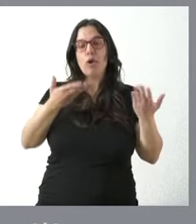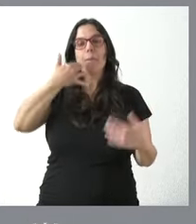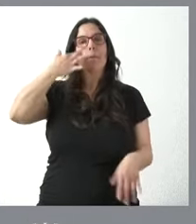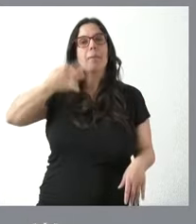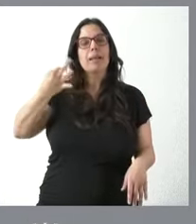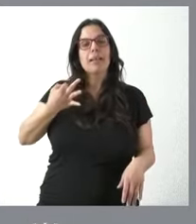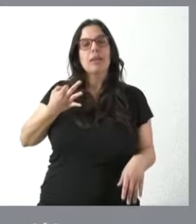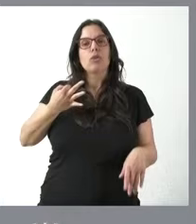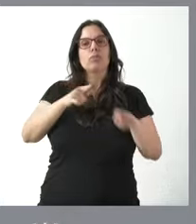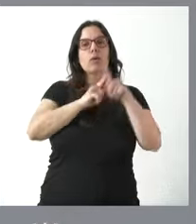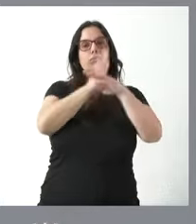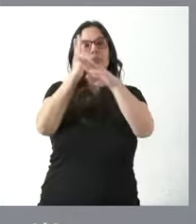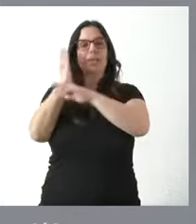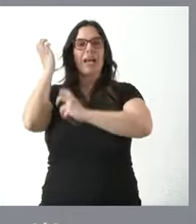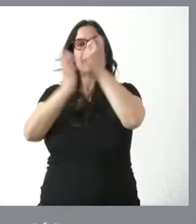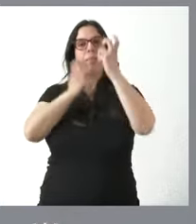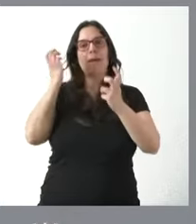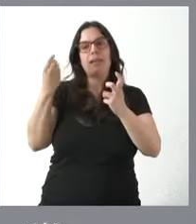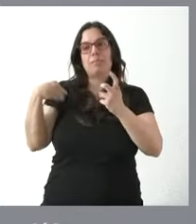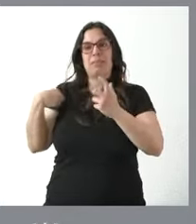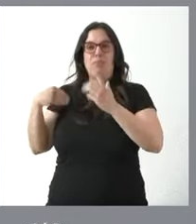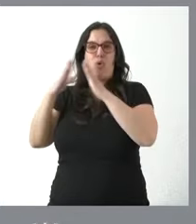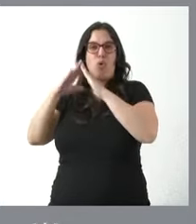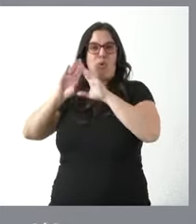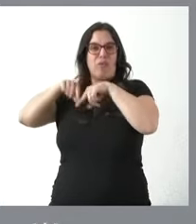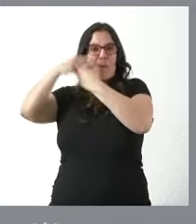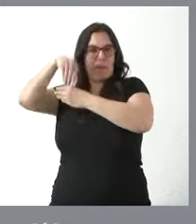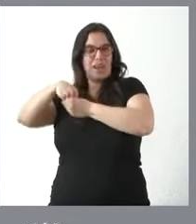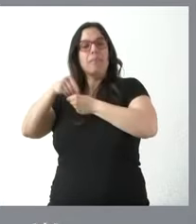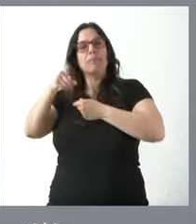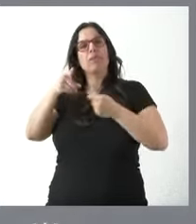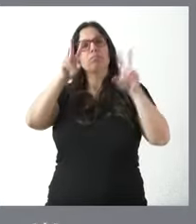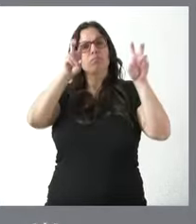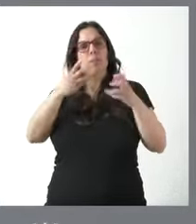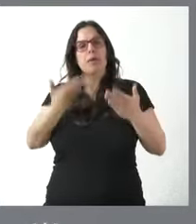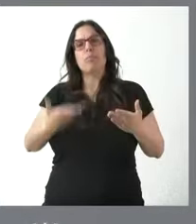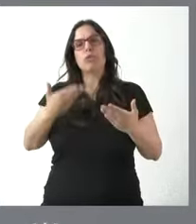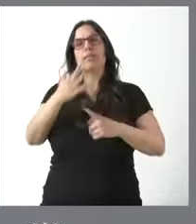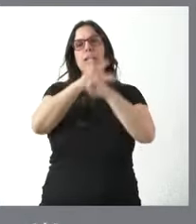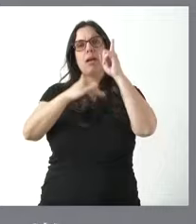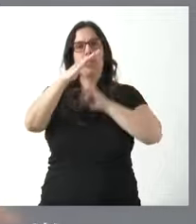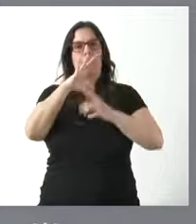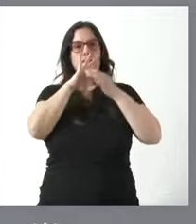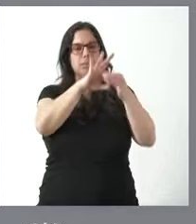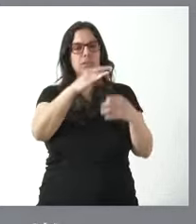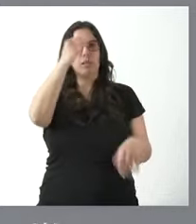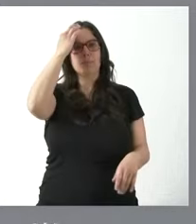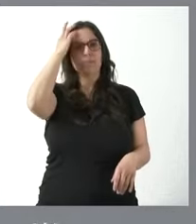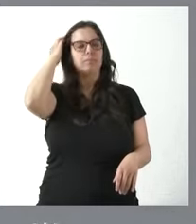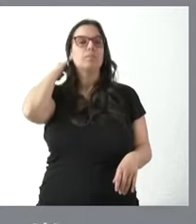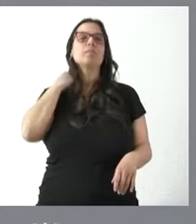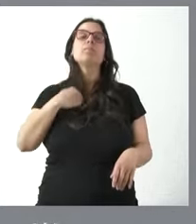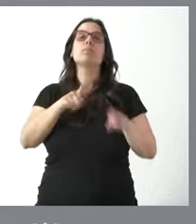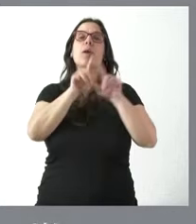interferencia con animales domésticos. Un conjunto muy relevante de actuaciones en el ámbito del medioambiente que van desde la